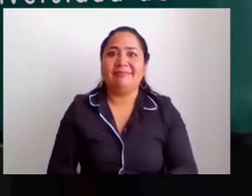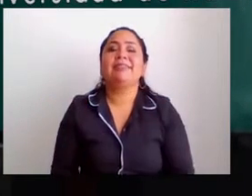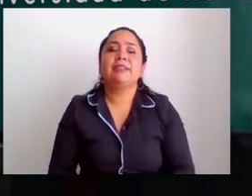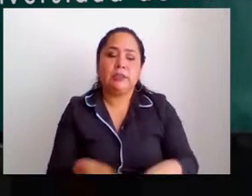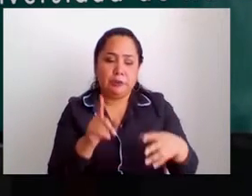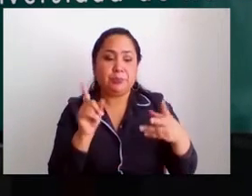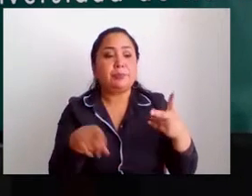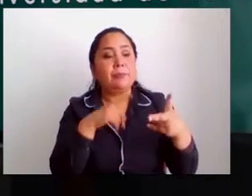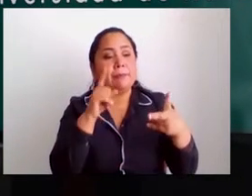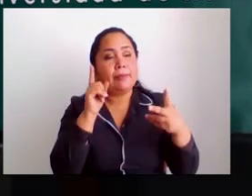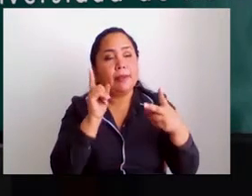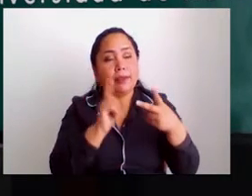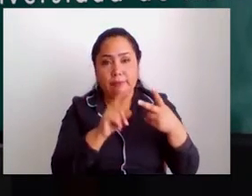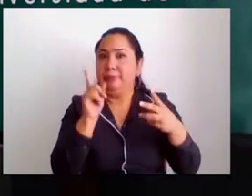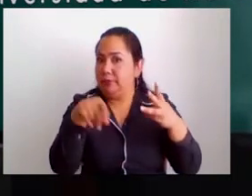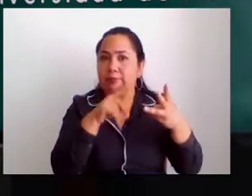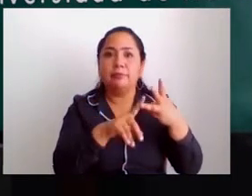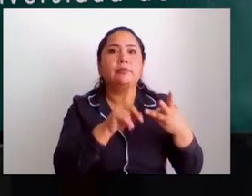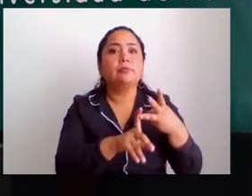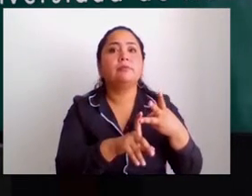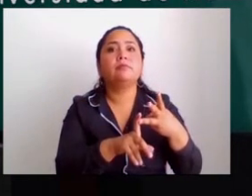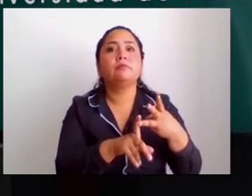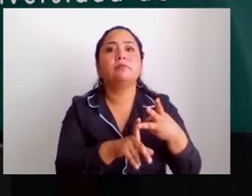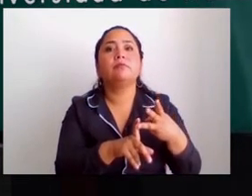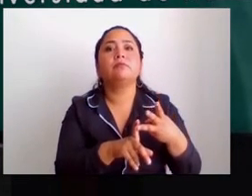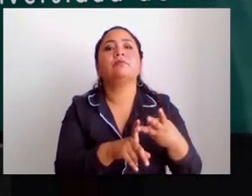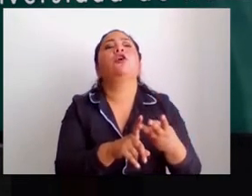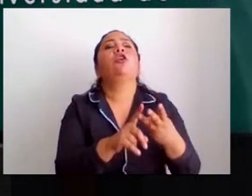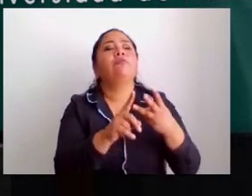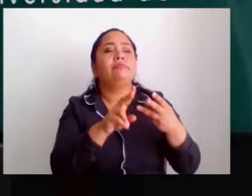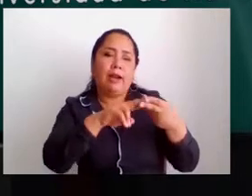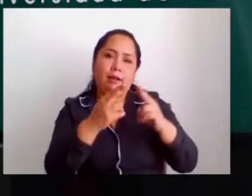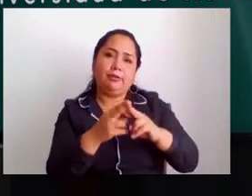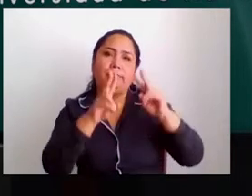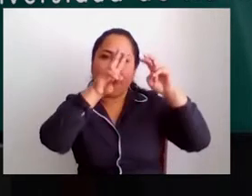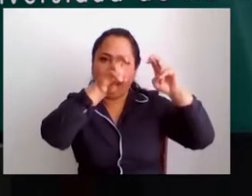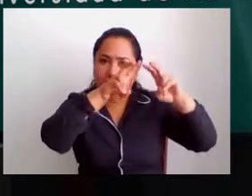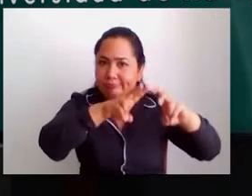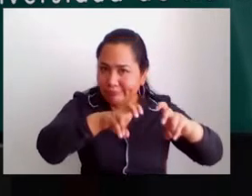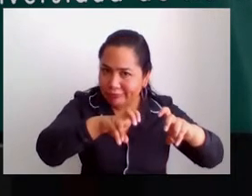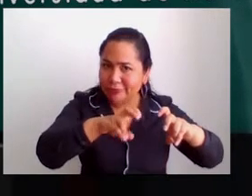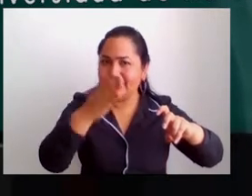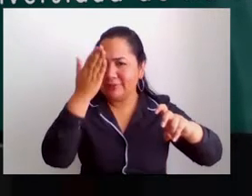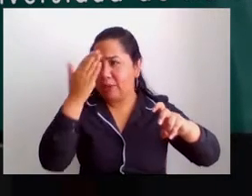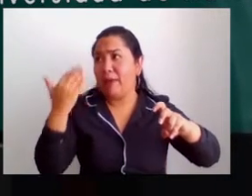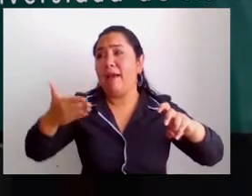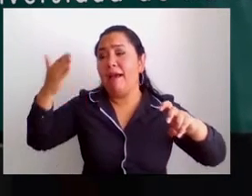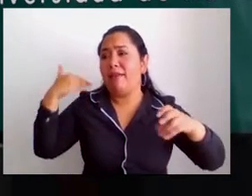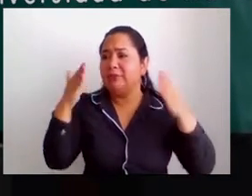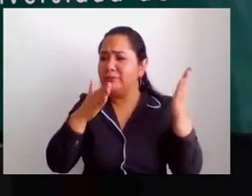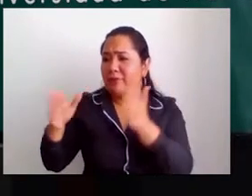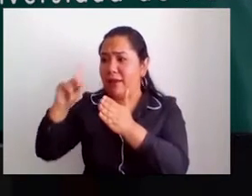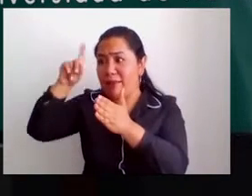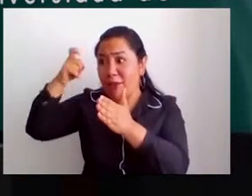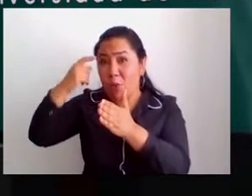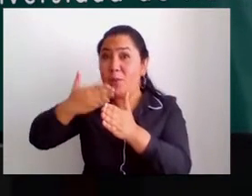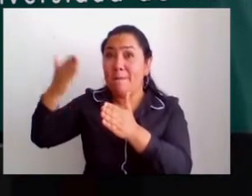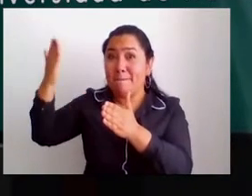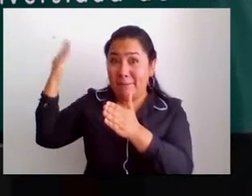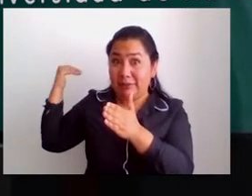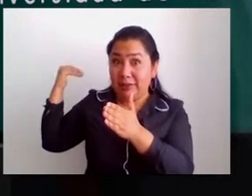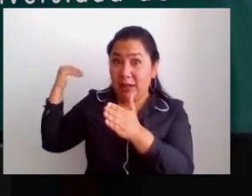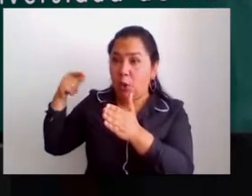Ese sería nuestro segundo eje estratégico. Tenemos un tercer eje estratégico que está relacionado con la investigación. Resultado del plan de gobierno anterior, se